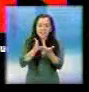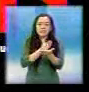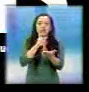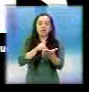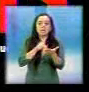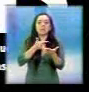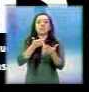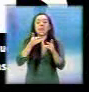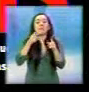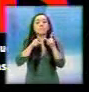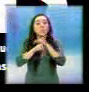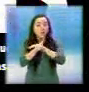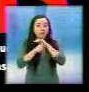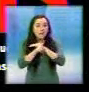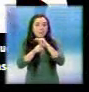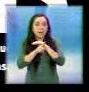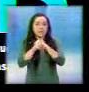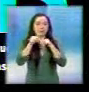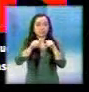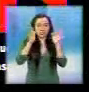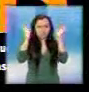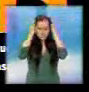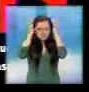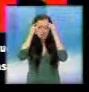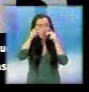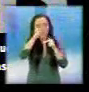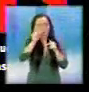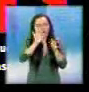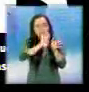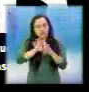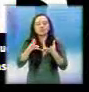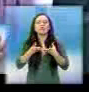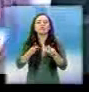que iban a pasar, pero que de todas formas, pasaron.